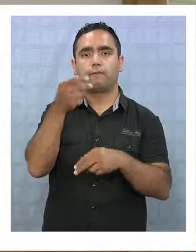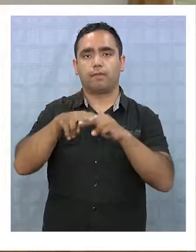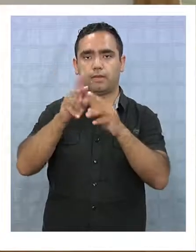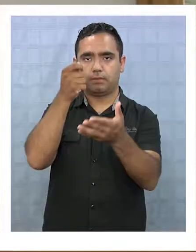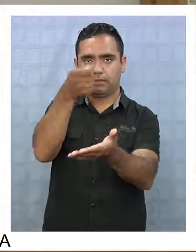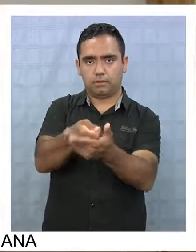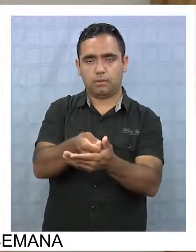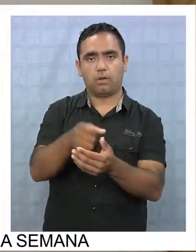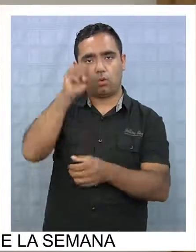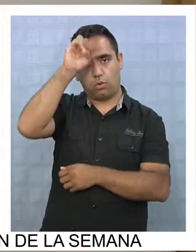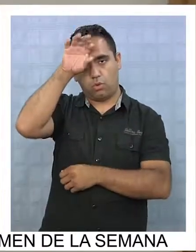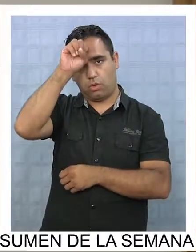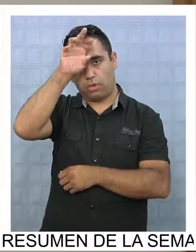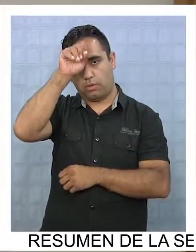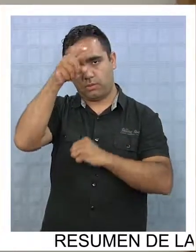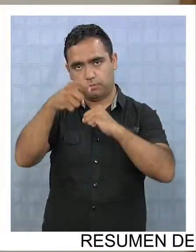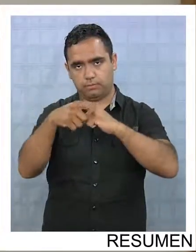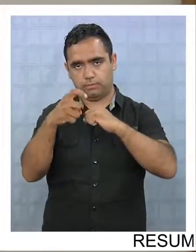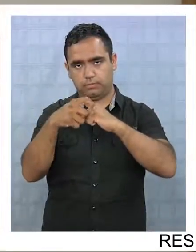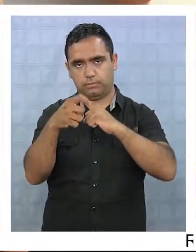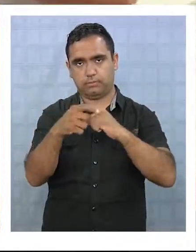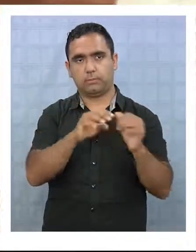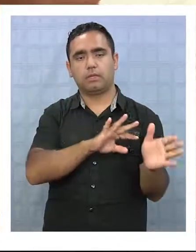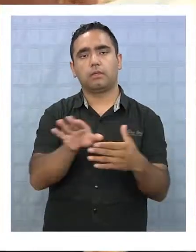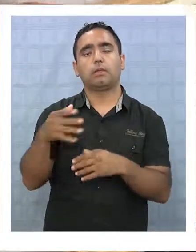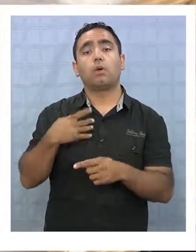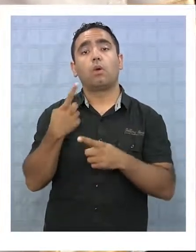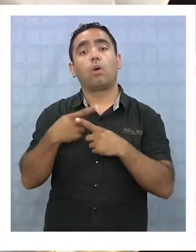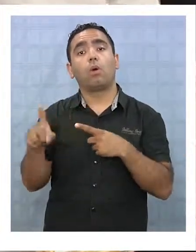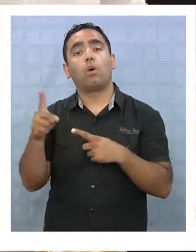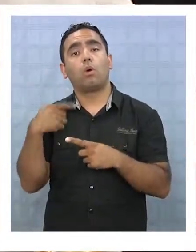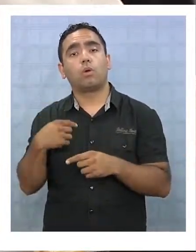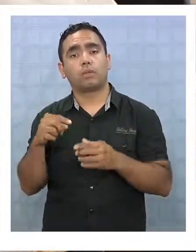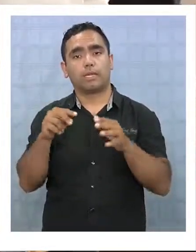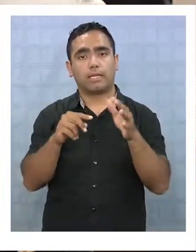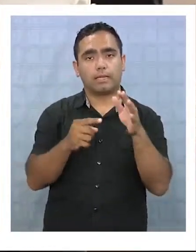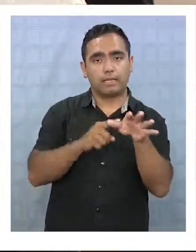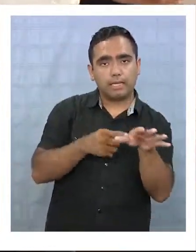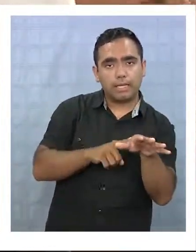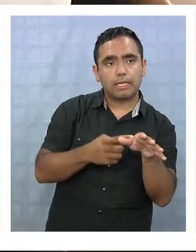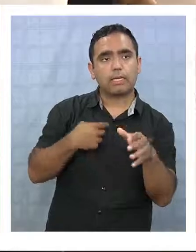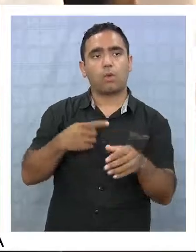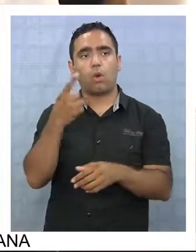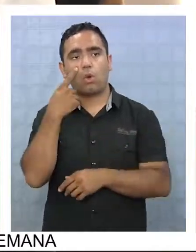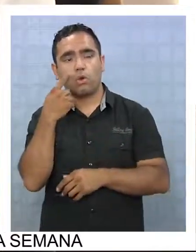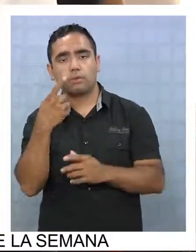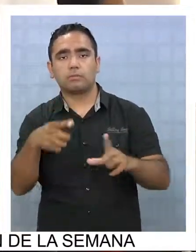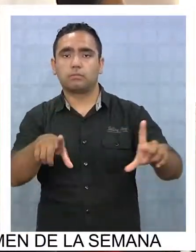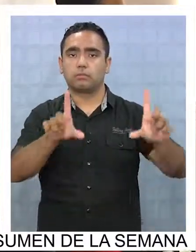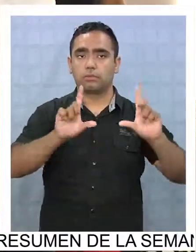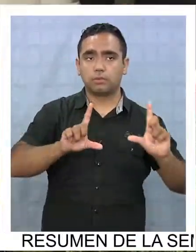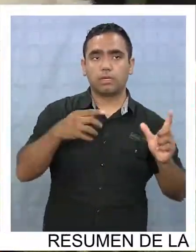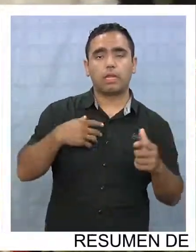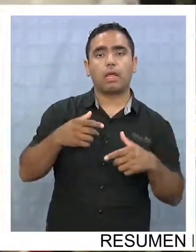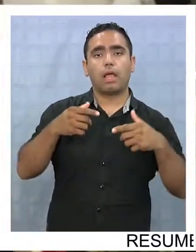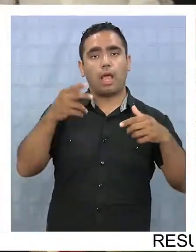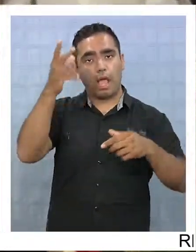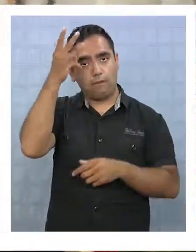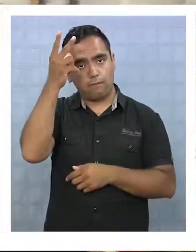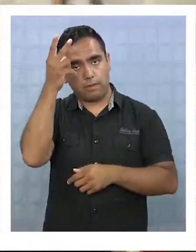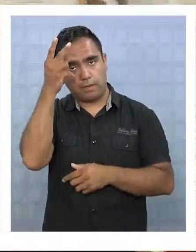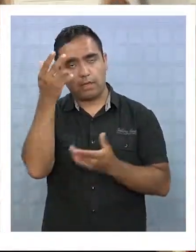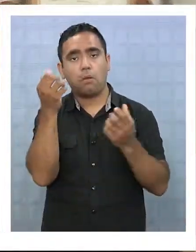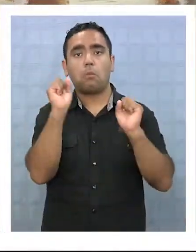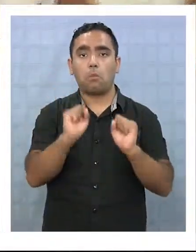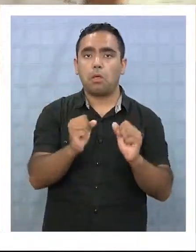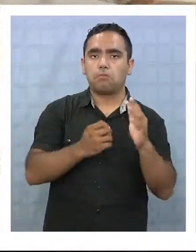minera Coyahuasi. El objetivo es que con otras técnicas y conocimientos pudieran convertir su talento en posibles emprendimientos